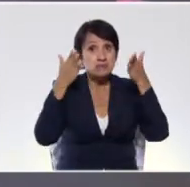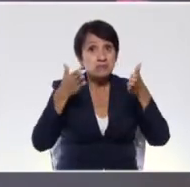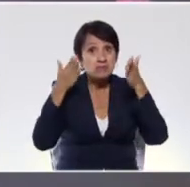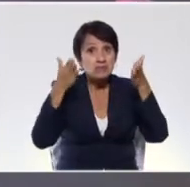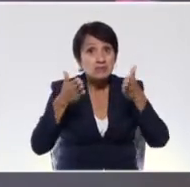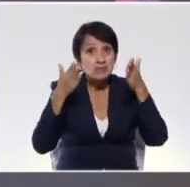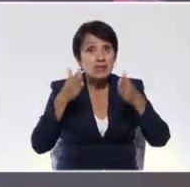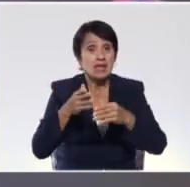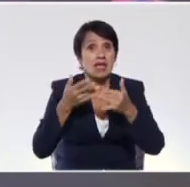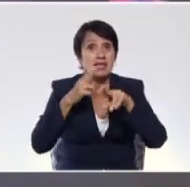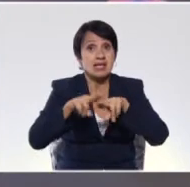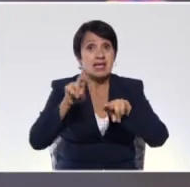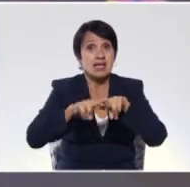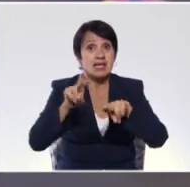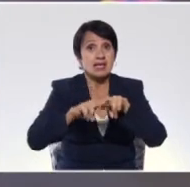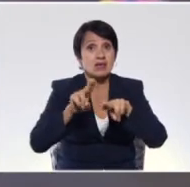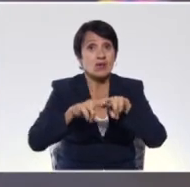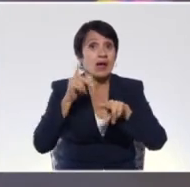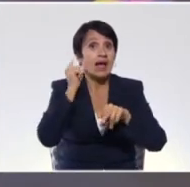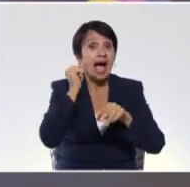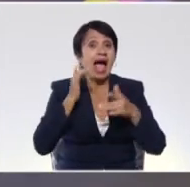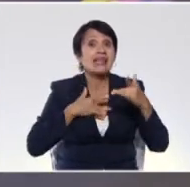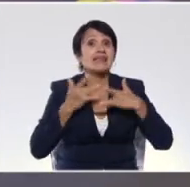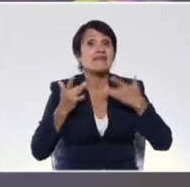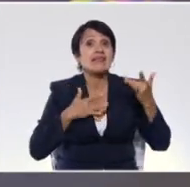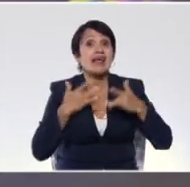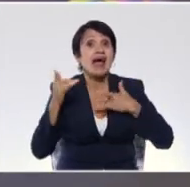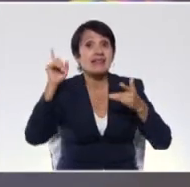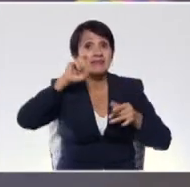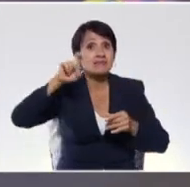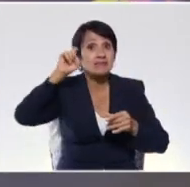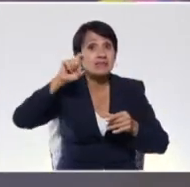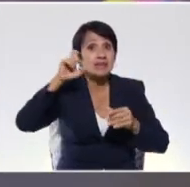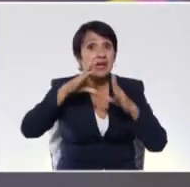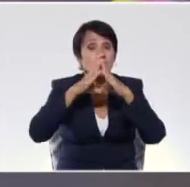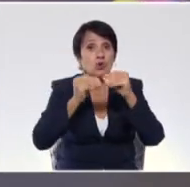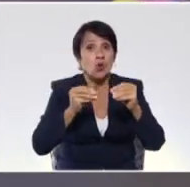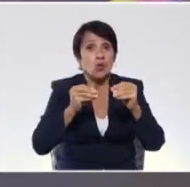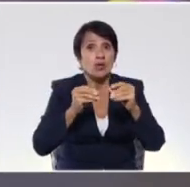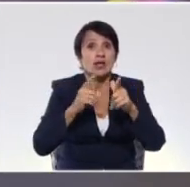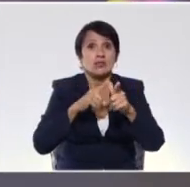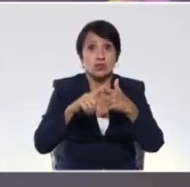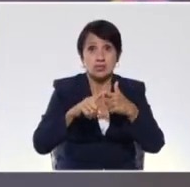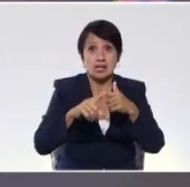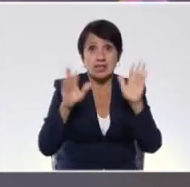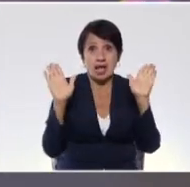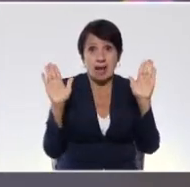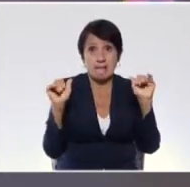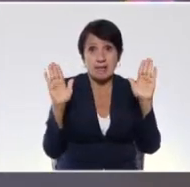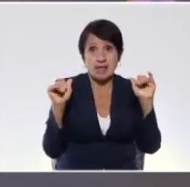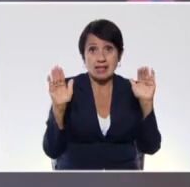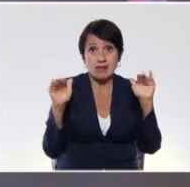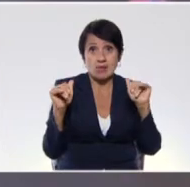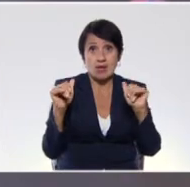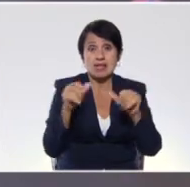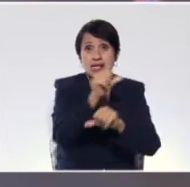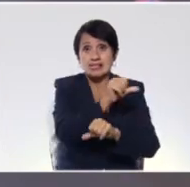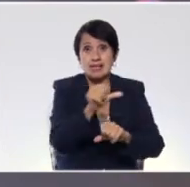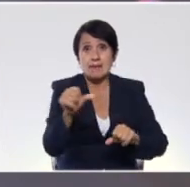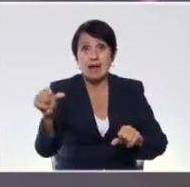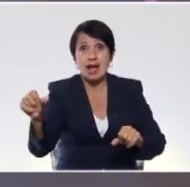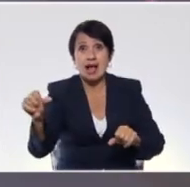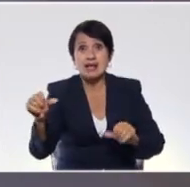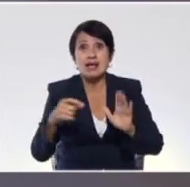a nuestros niños y niñas en sus actividades pedagógicas. De esta manera entonces, Yelixa, despedimos esta hermosa semana,